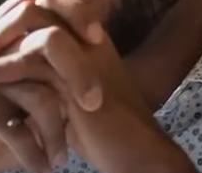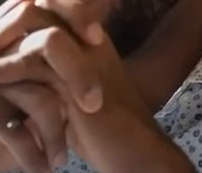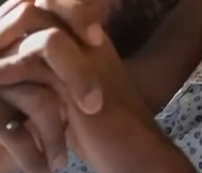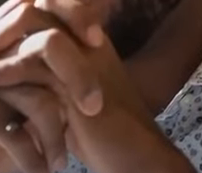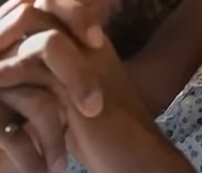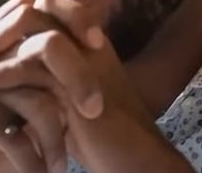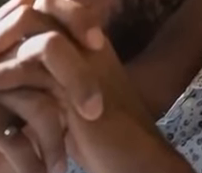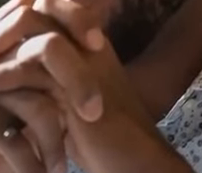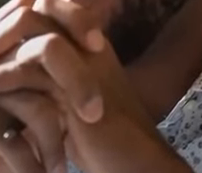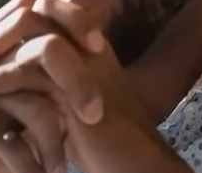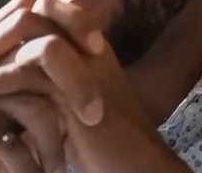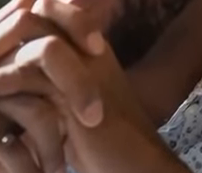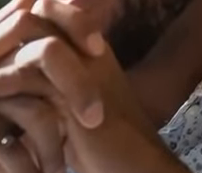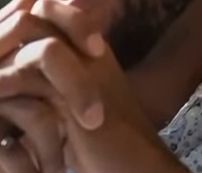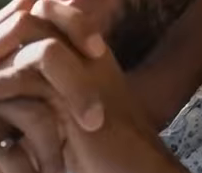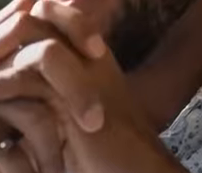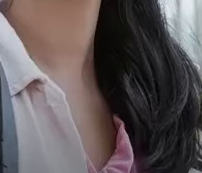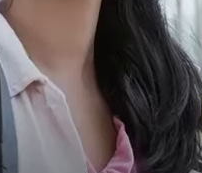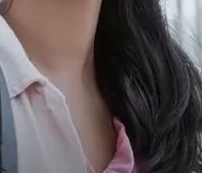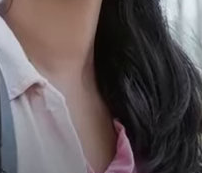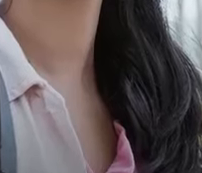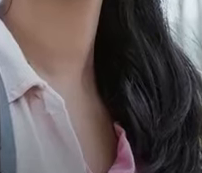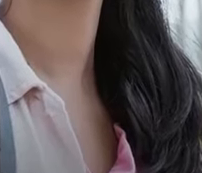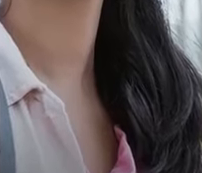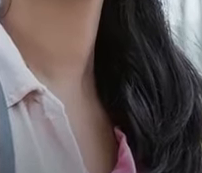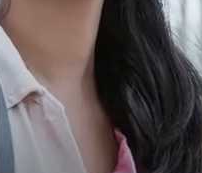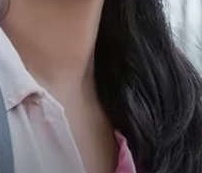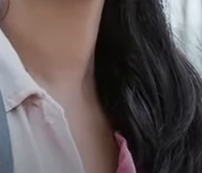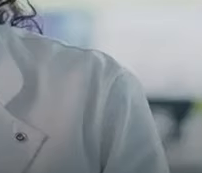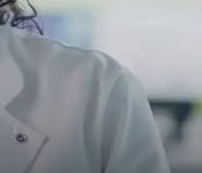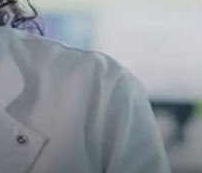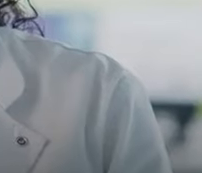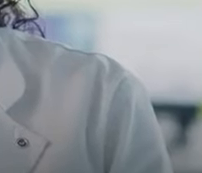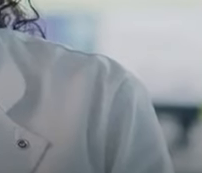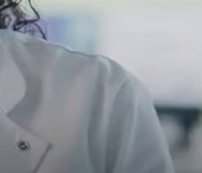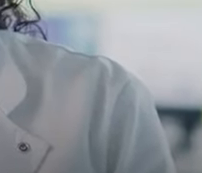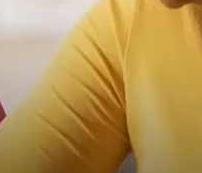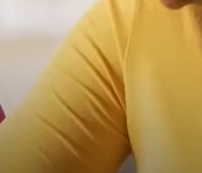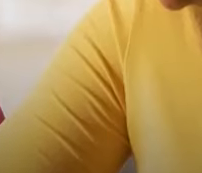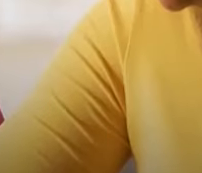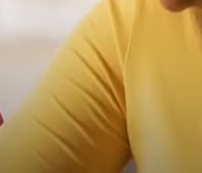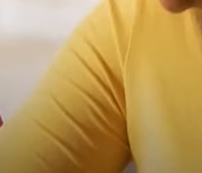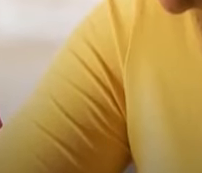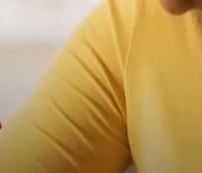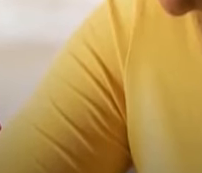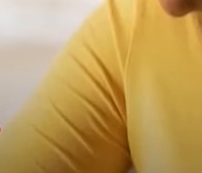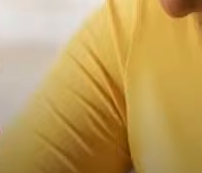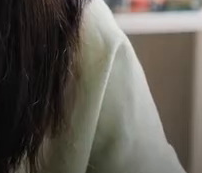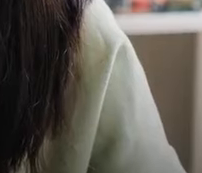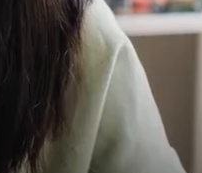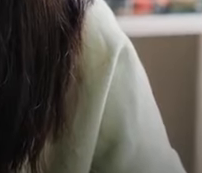porque la UNED existe puedes cumplir el sueño de estudiar desde cualquier lugar del país aunque estés trabajando o tengas otras